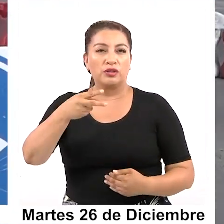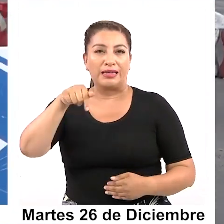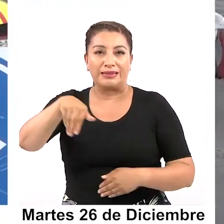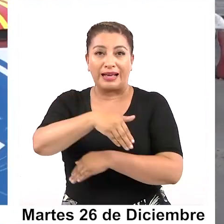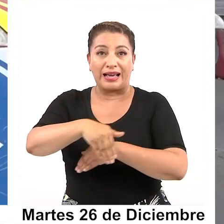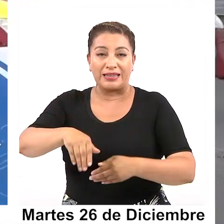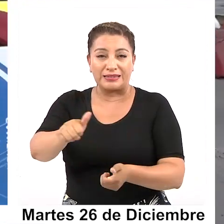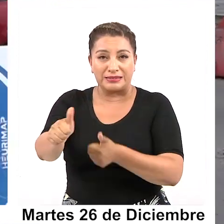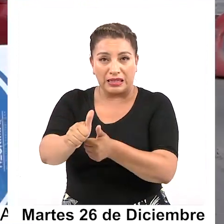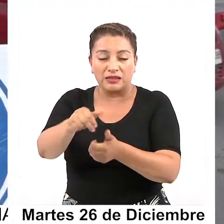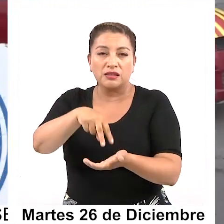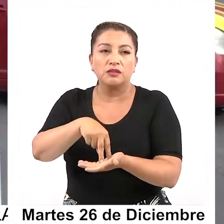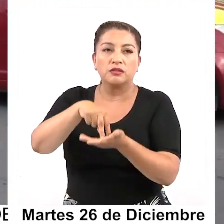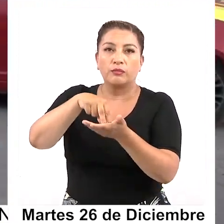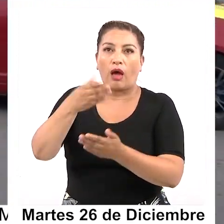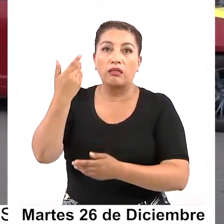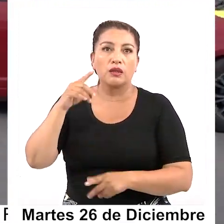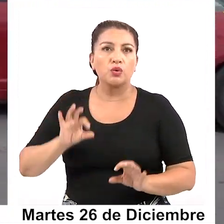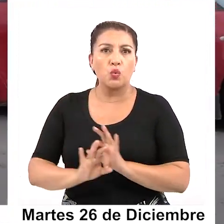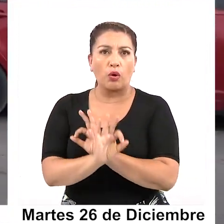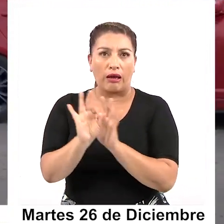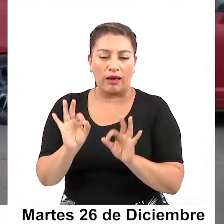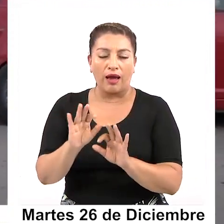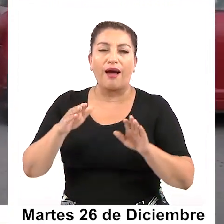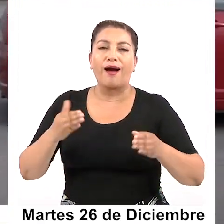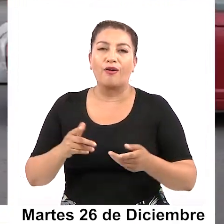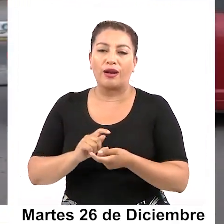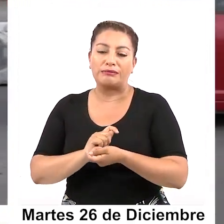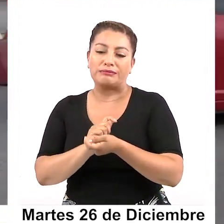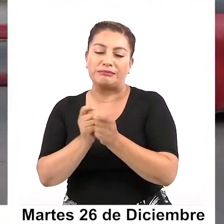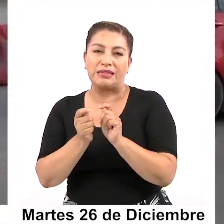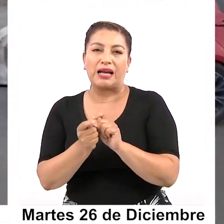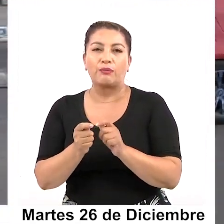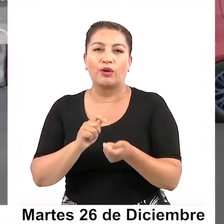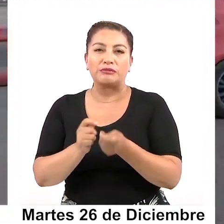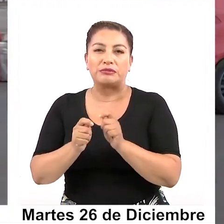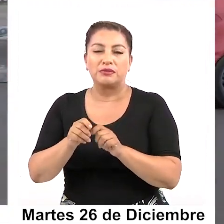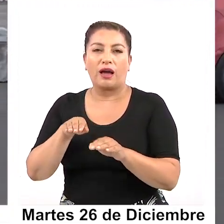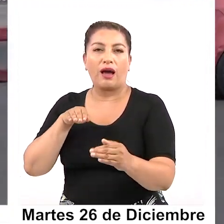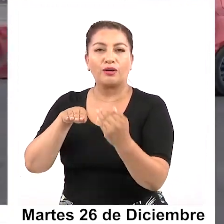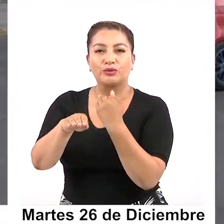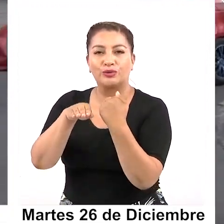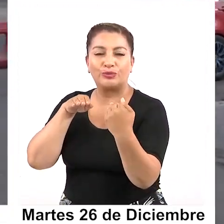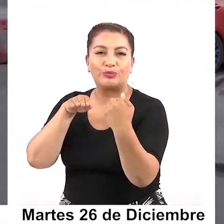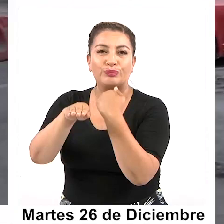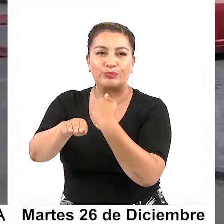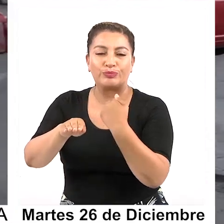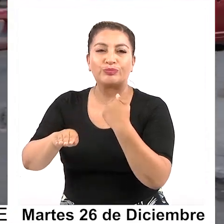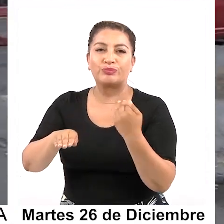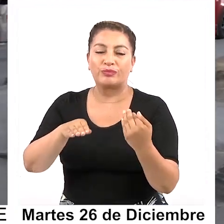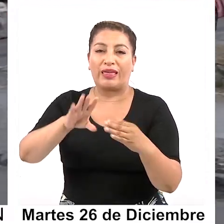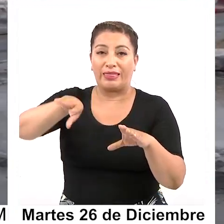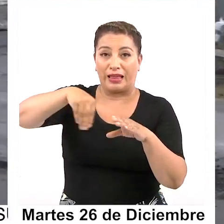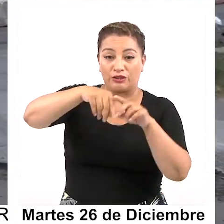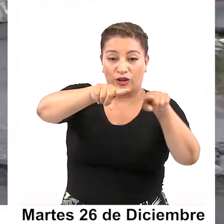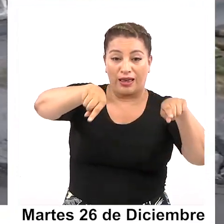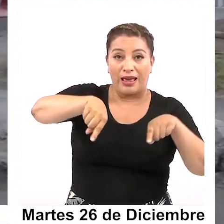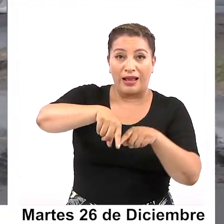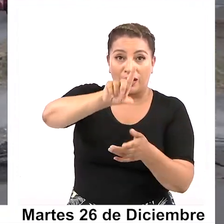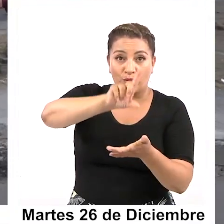que originalmente no funciona de esa forma. Tenemos varios desvíos dentro del SOFRI para poder permitir el correcto desplazamiento dentro de